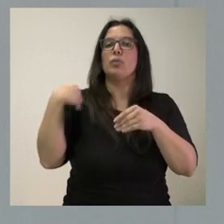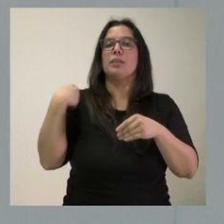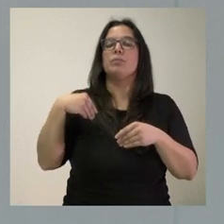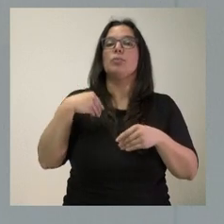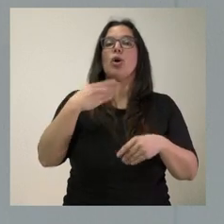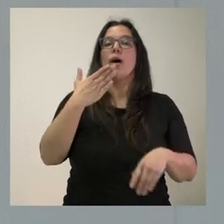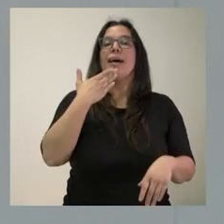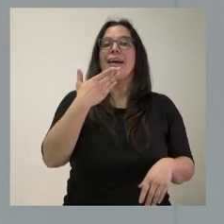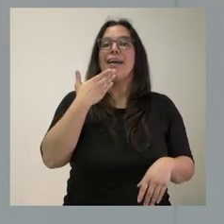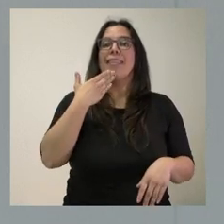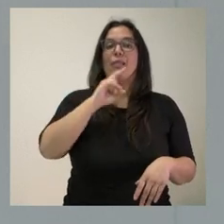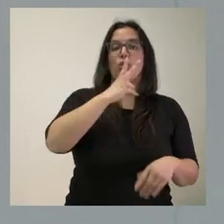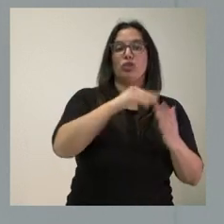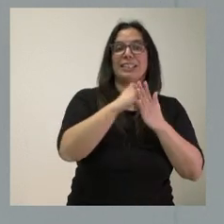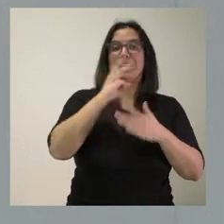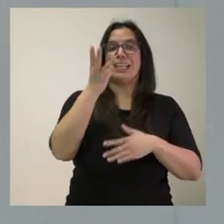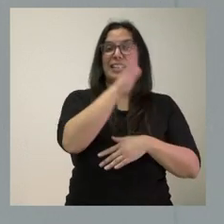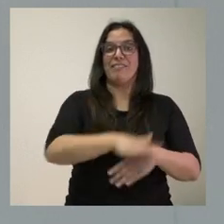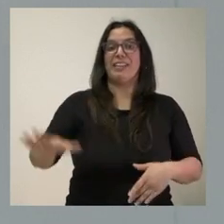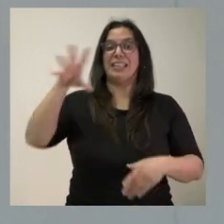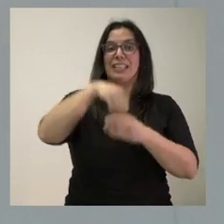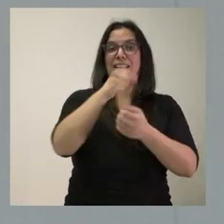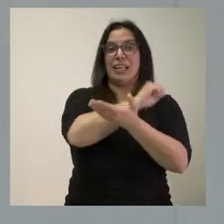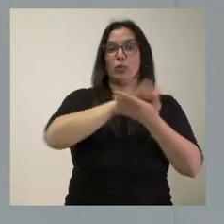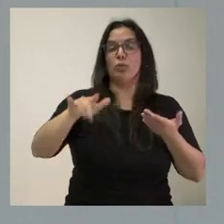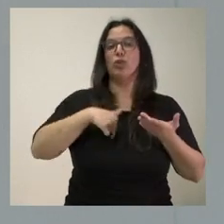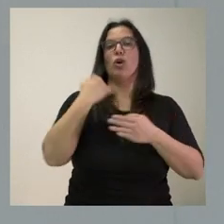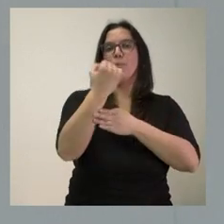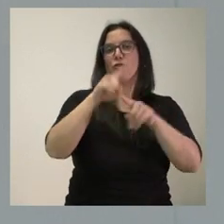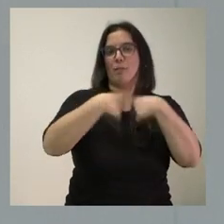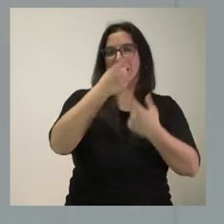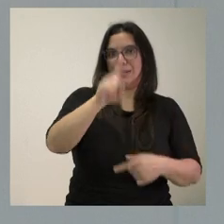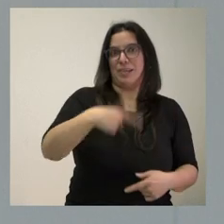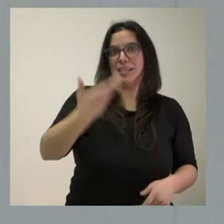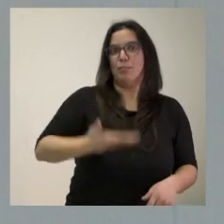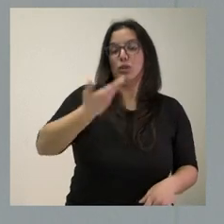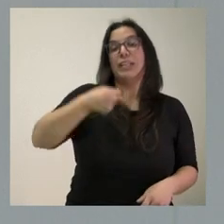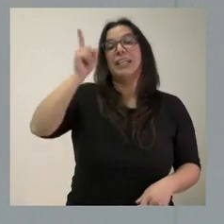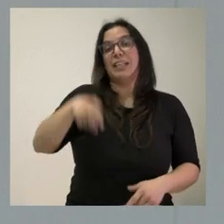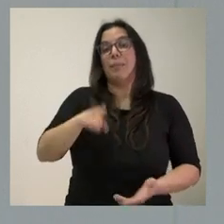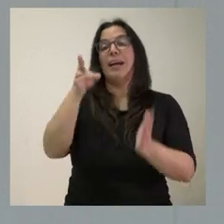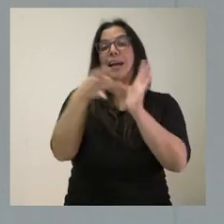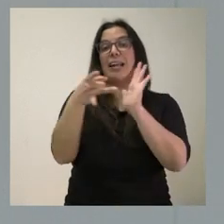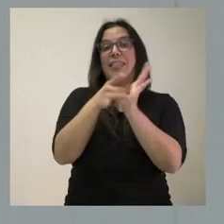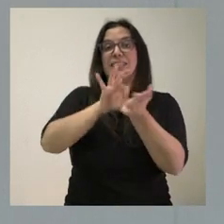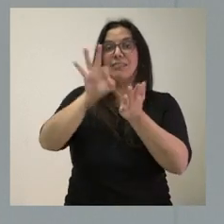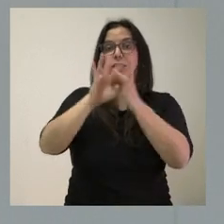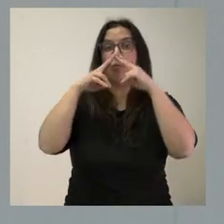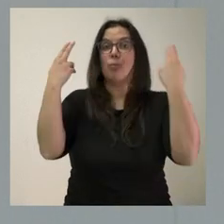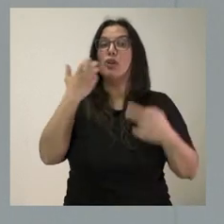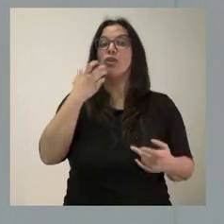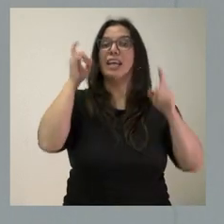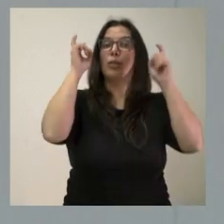dos a tres años en el ámbito infantil es muy importante porque tiene mucho que ver con el apoyo a la familia. Y luego la calidad de los servicios públicos. Cuando uno tiene la mejor educación de España,